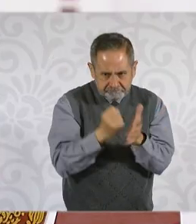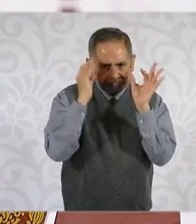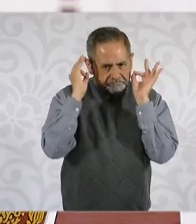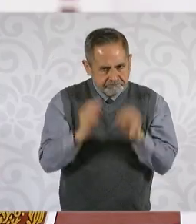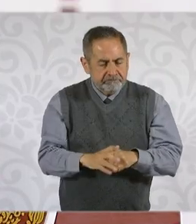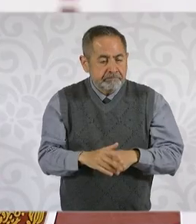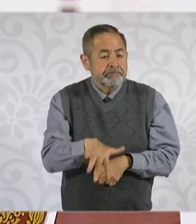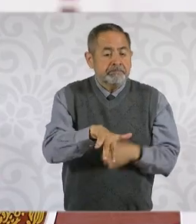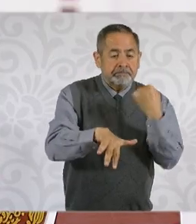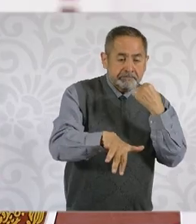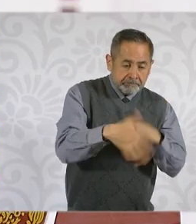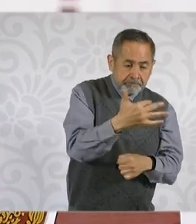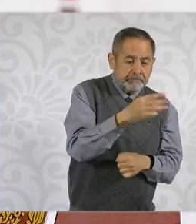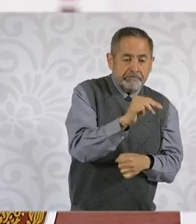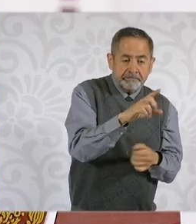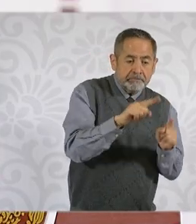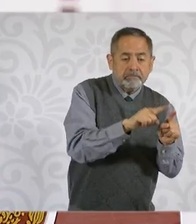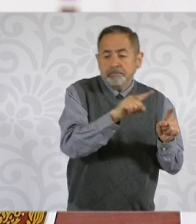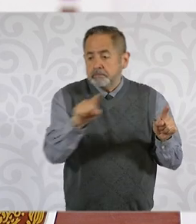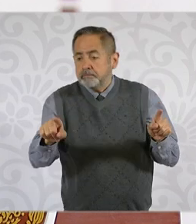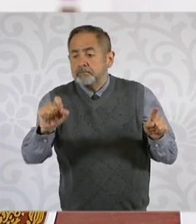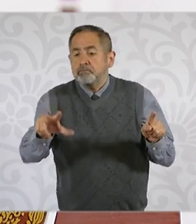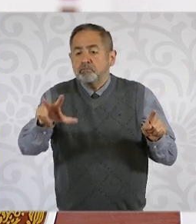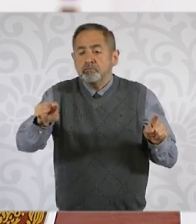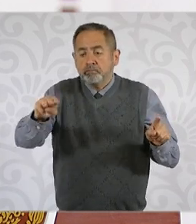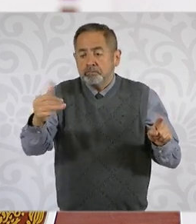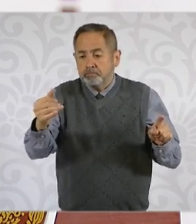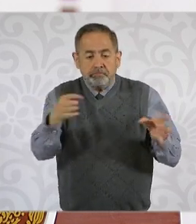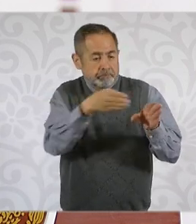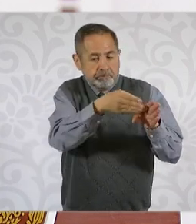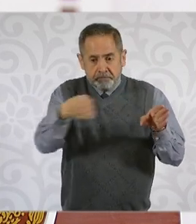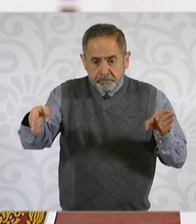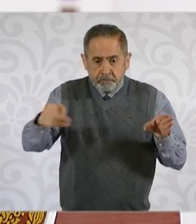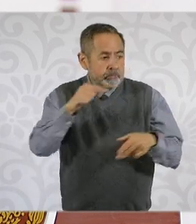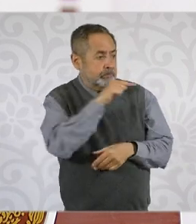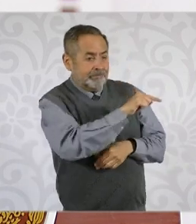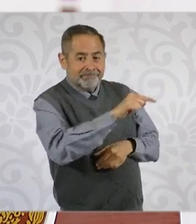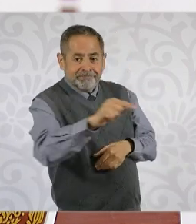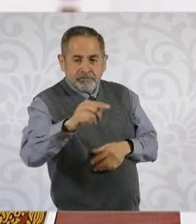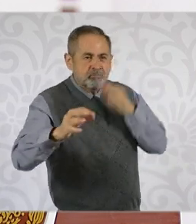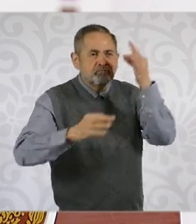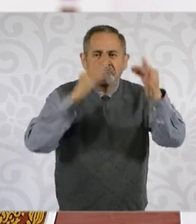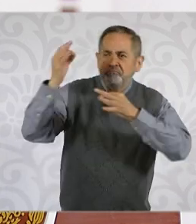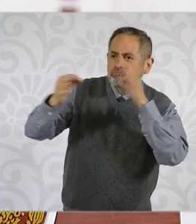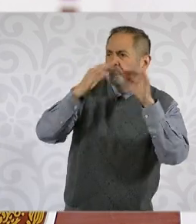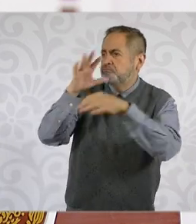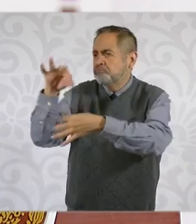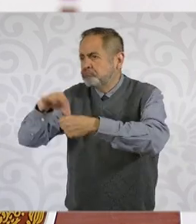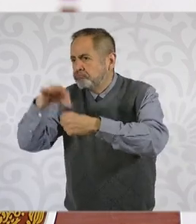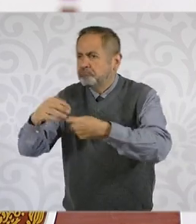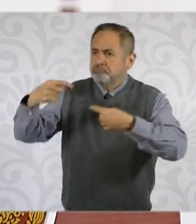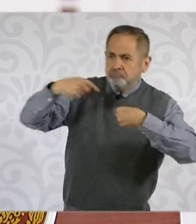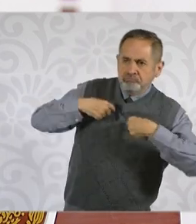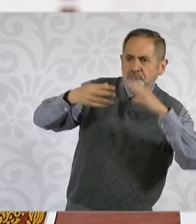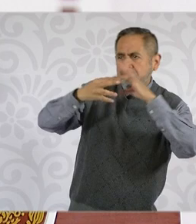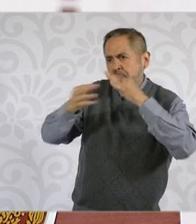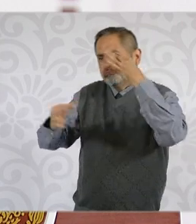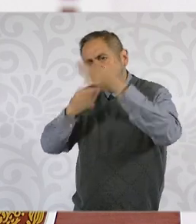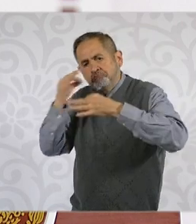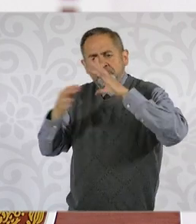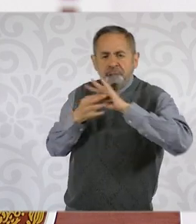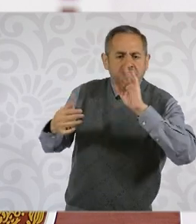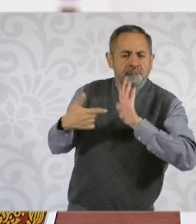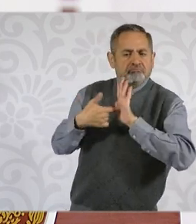marzo al 28 de mayo será el periodo de campañas de las candidaturas. Así,